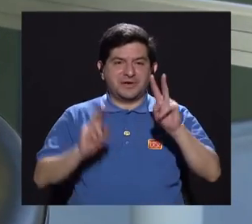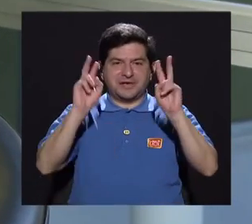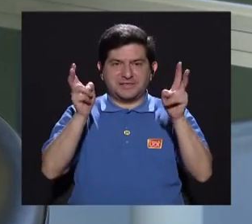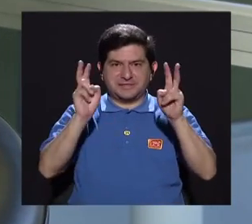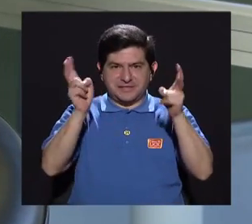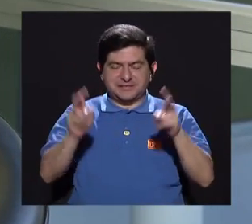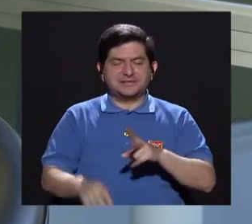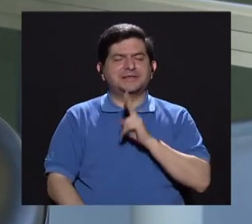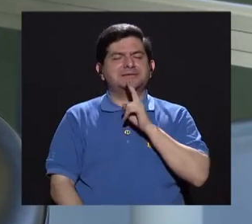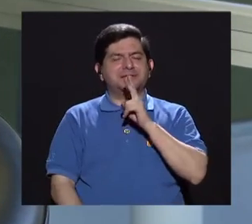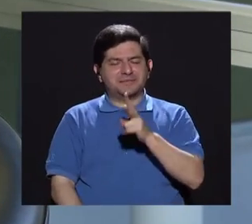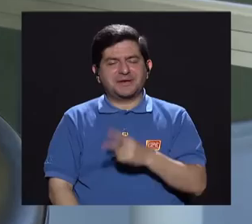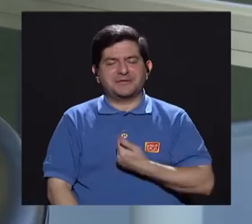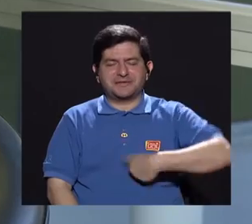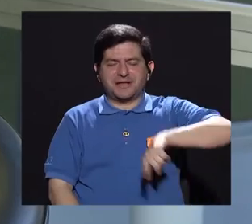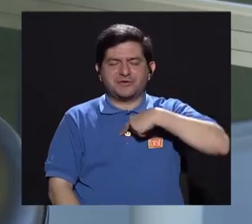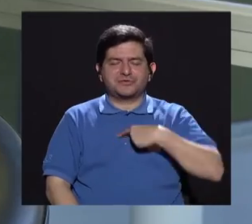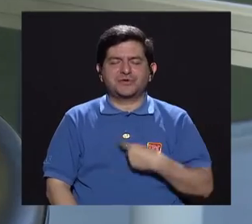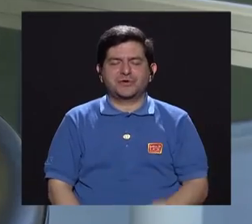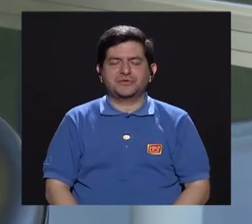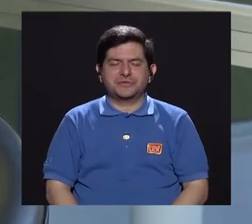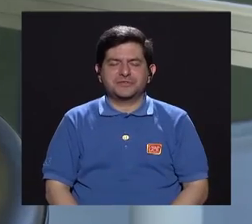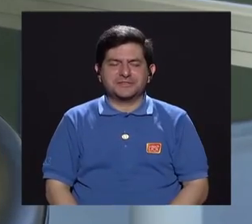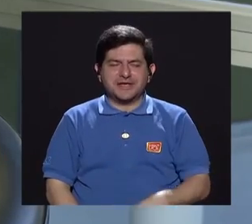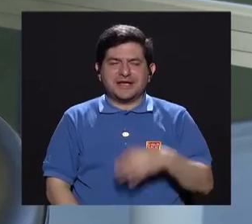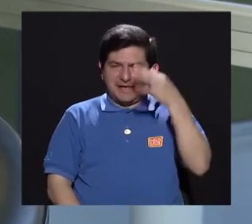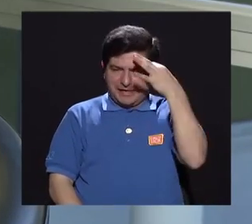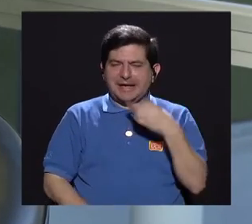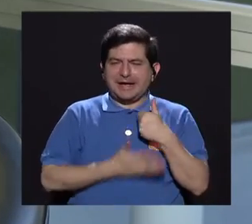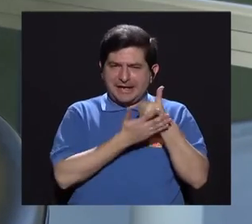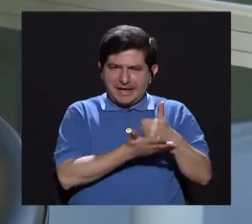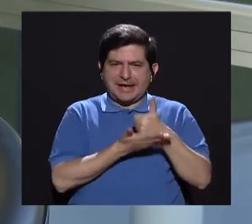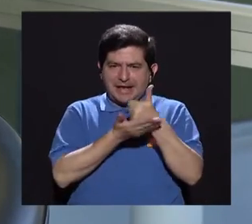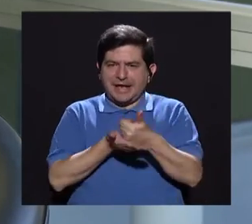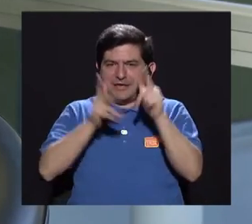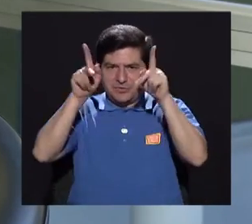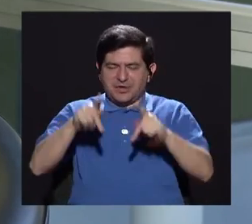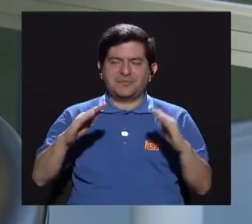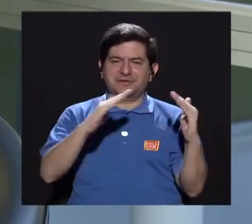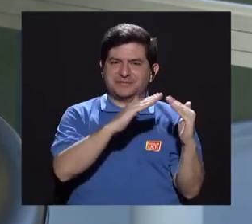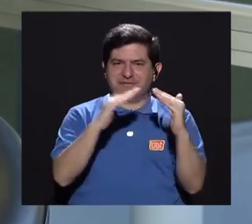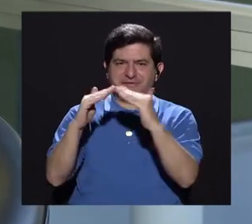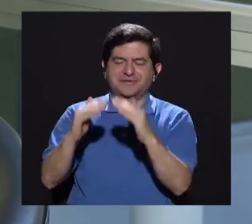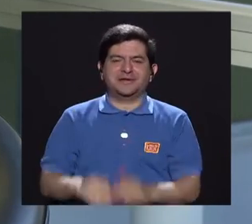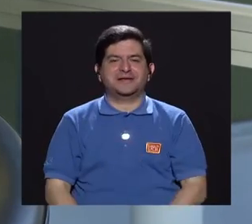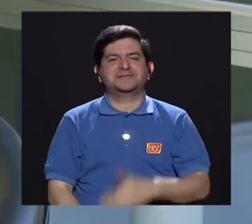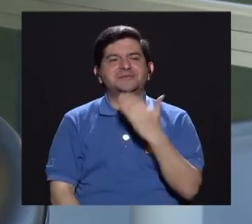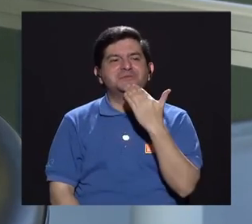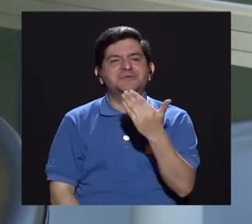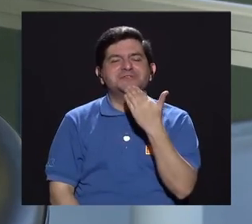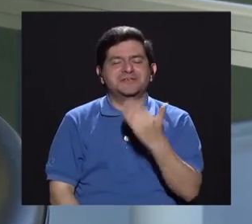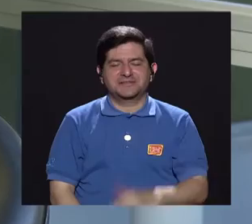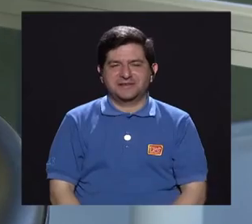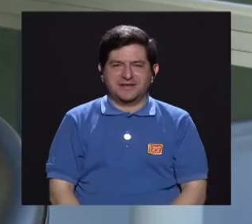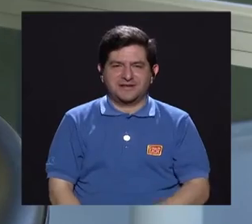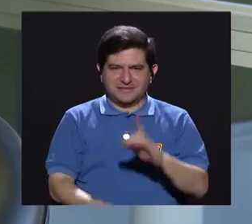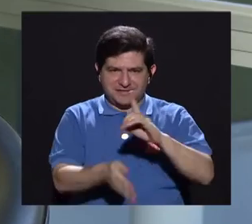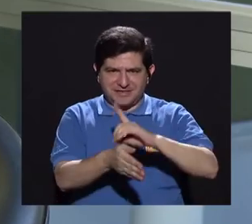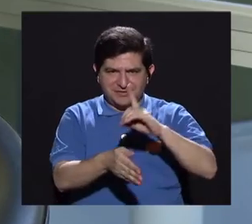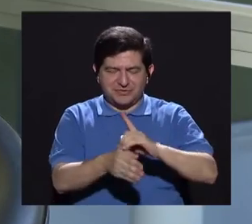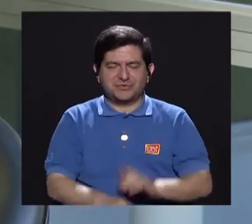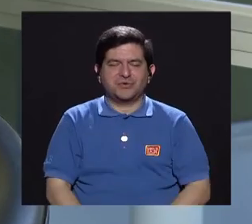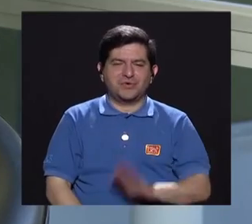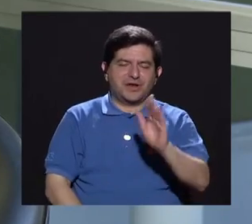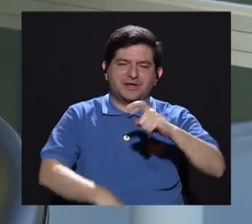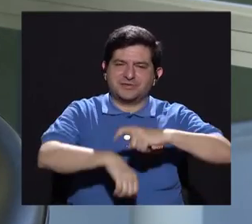pues bastante, esperamos que sea de bastante ayuda para las personas allá en casa, agradecerle, doctora, que nos haya, que haya